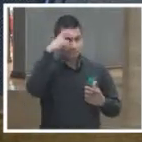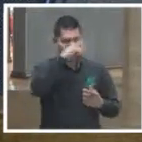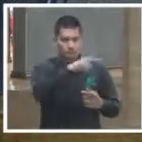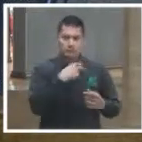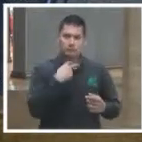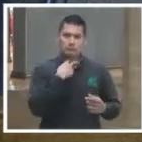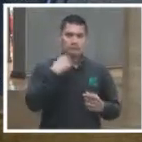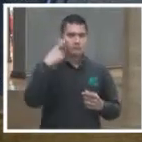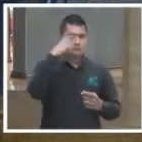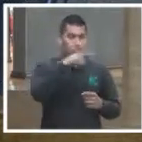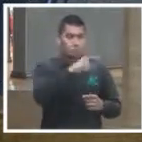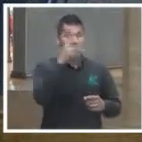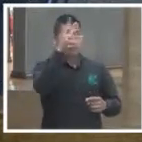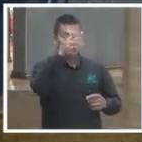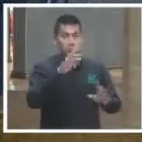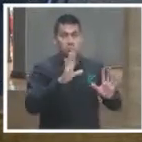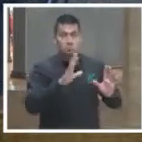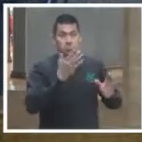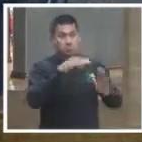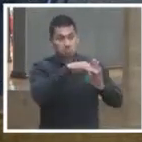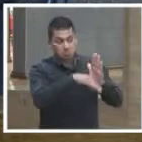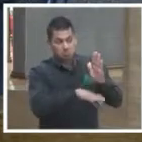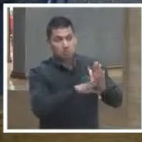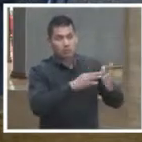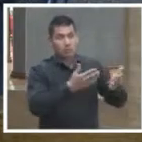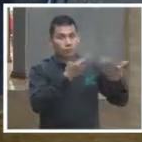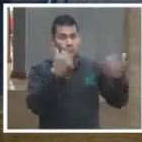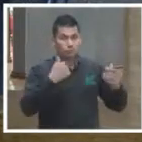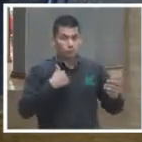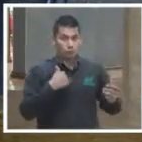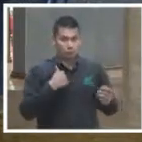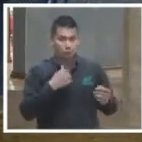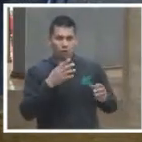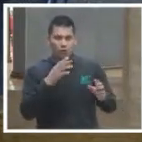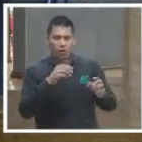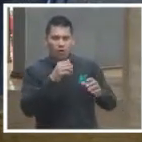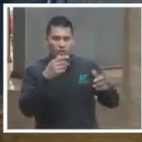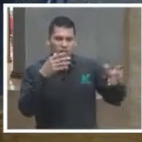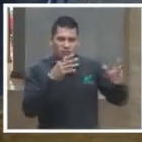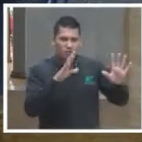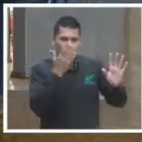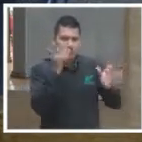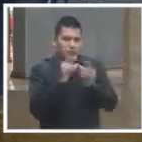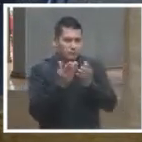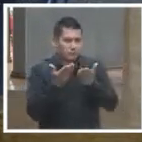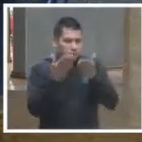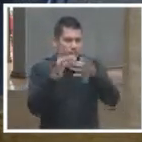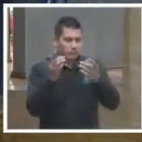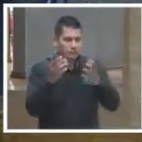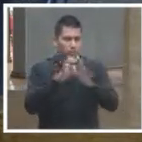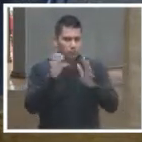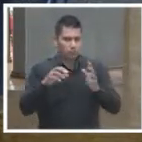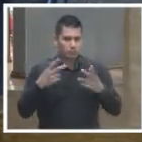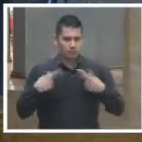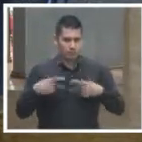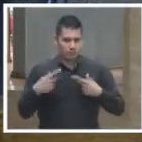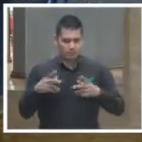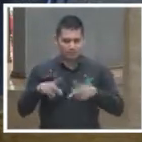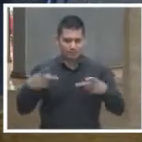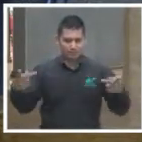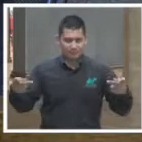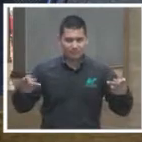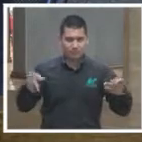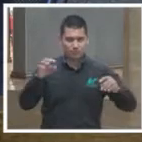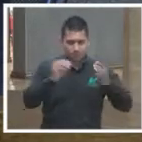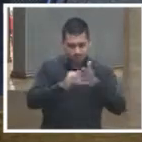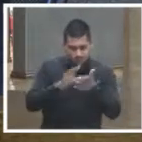futuro, inclusive, y no quiero abundar en eso, pero sí lo quiero destacar, inclusive yo creo que los periodistas no nos hemos